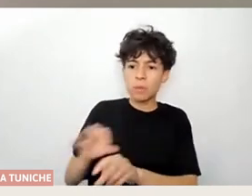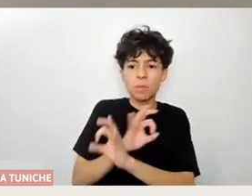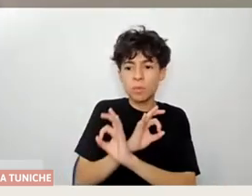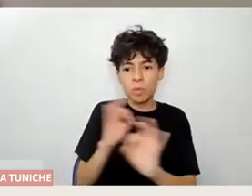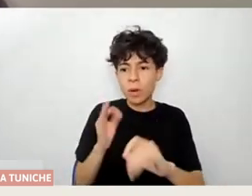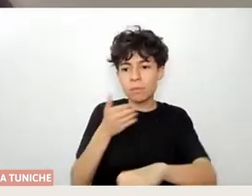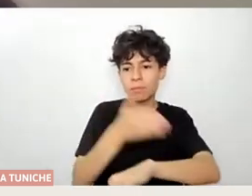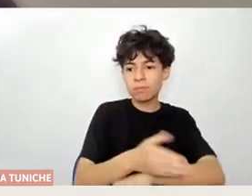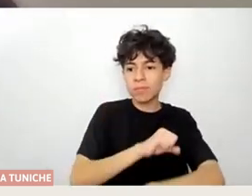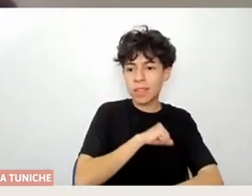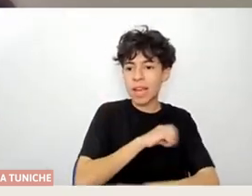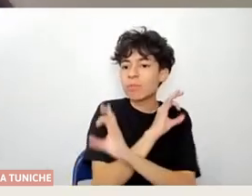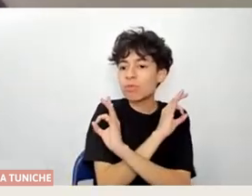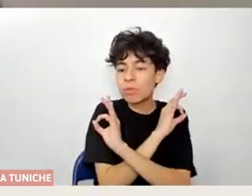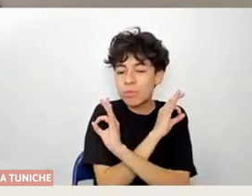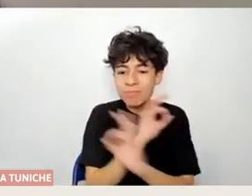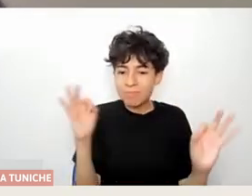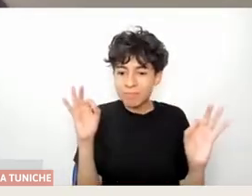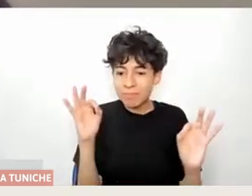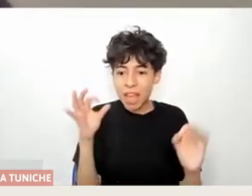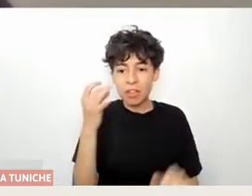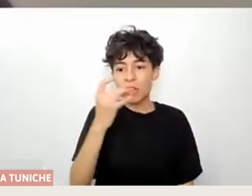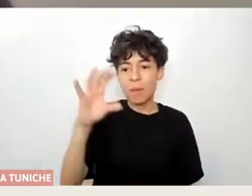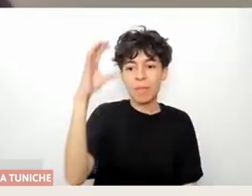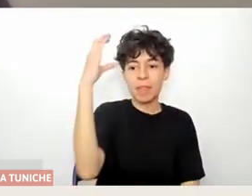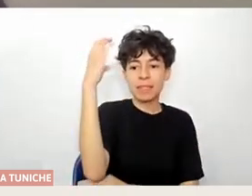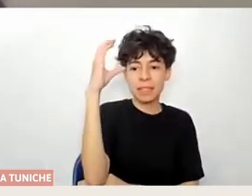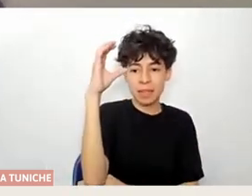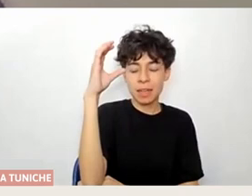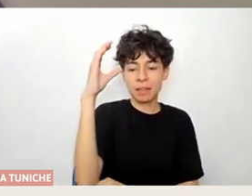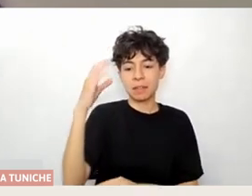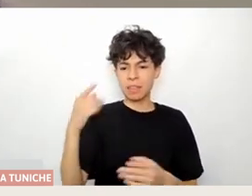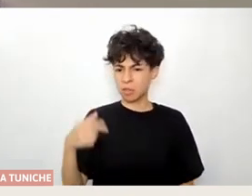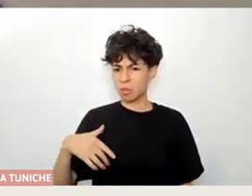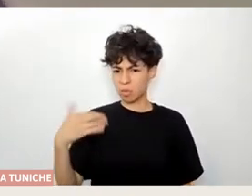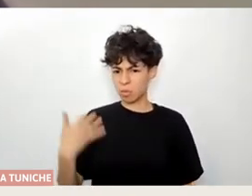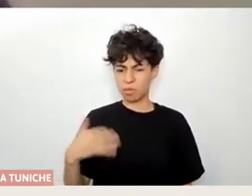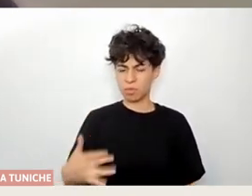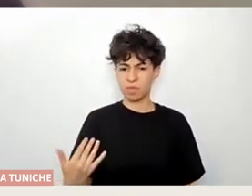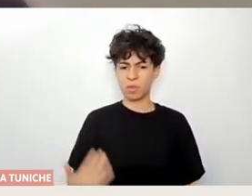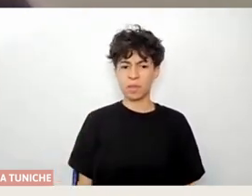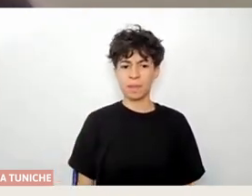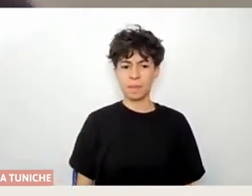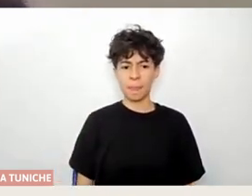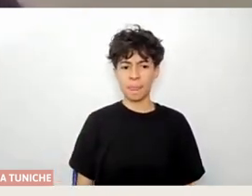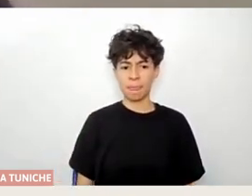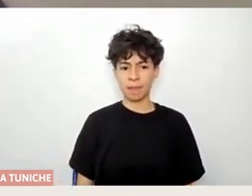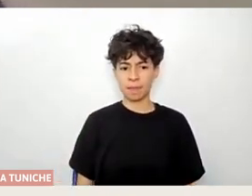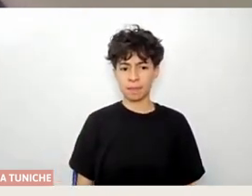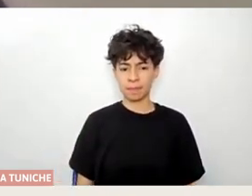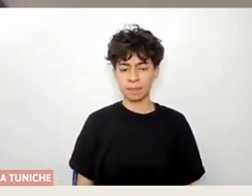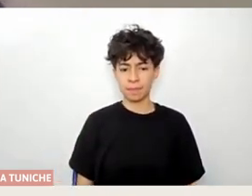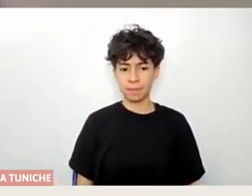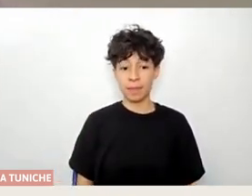Santiago. Nunca, jamás en la vida, nomás a La Serena y Coquimbo. Y eso es increíble. Entonces, esto de ir a la